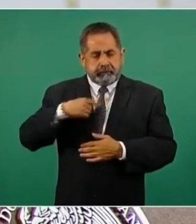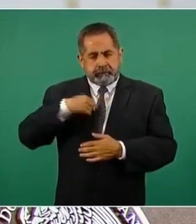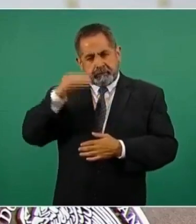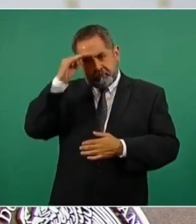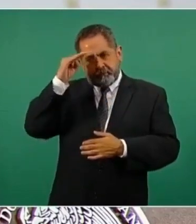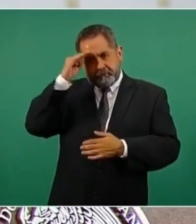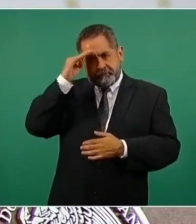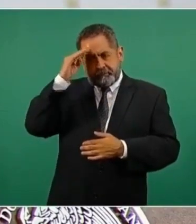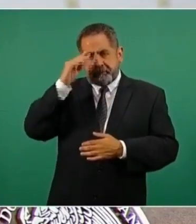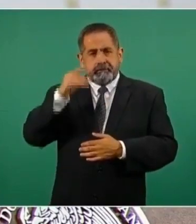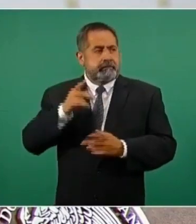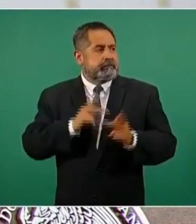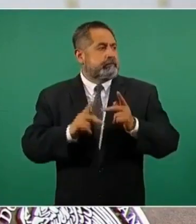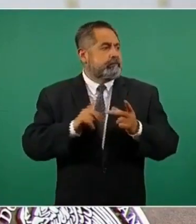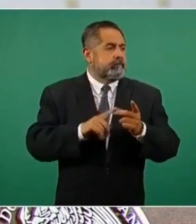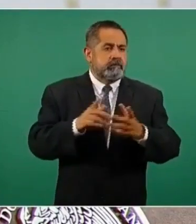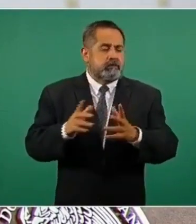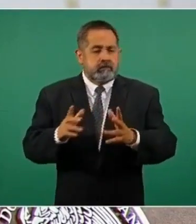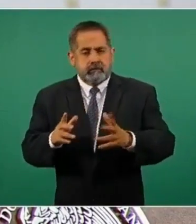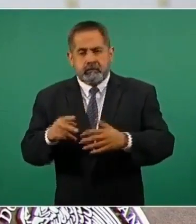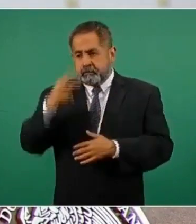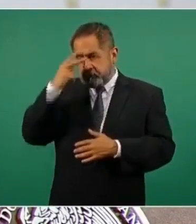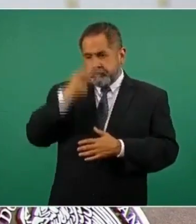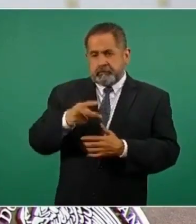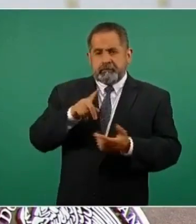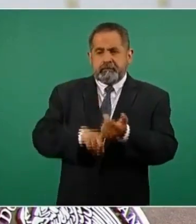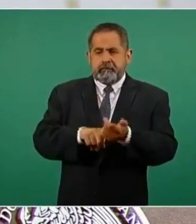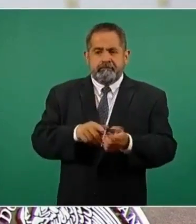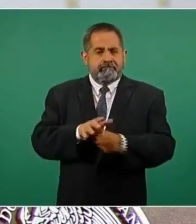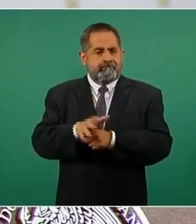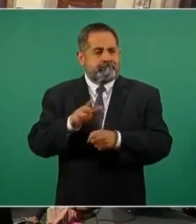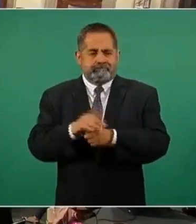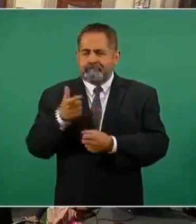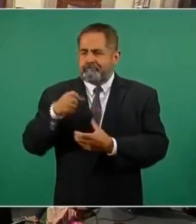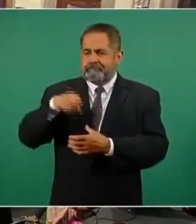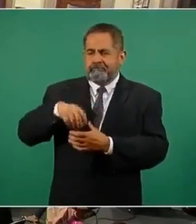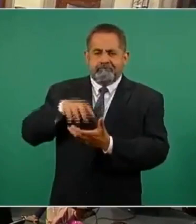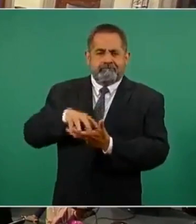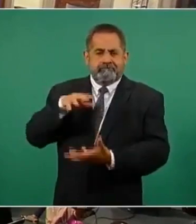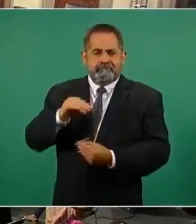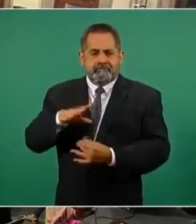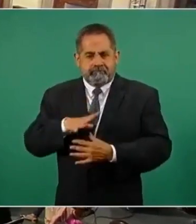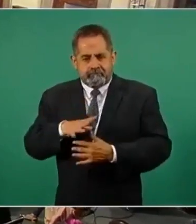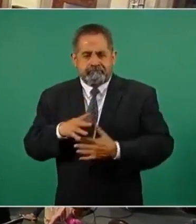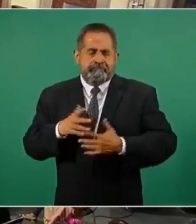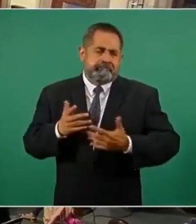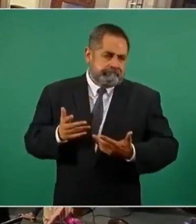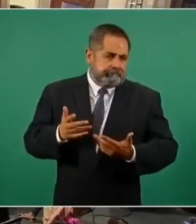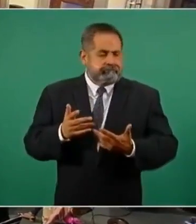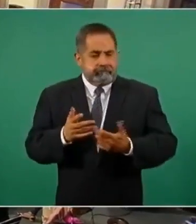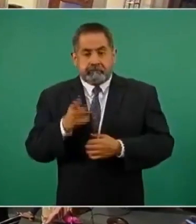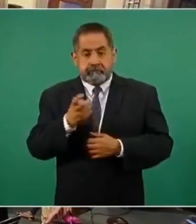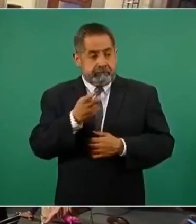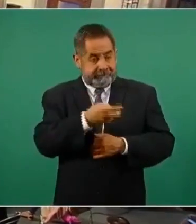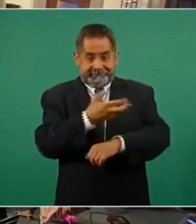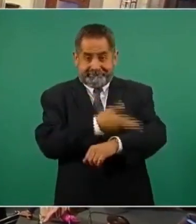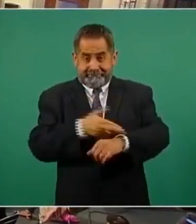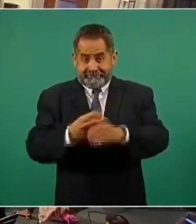buscar en todos lados, porque en México no tenemos suficiente ahorro. Sin embargo, con esta medida